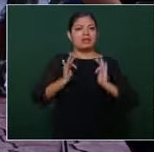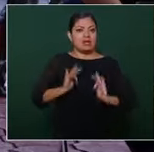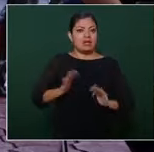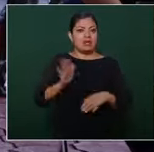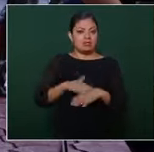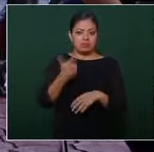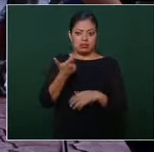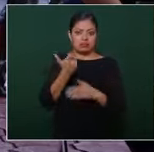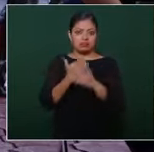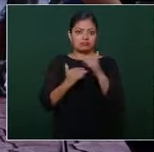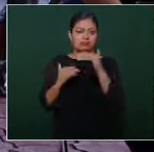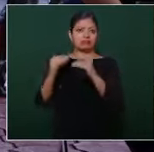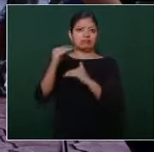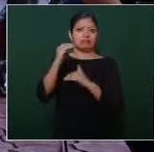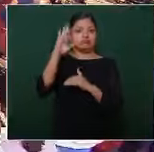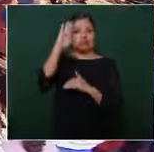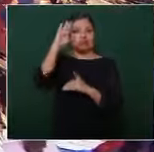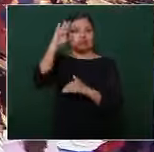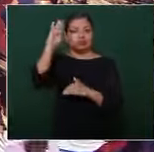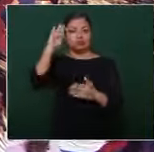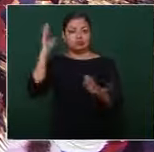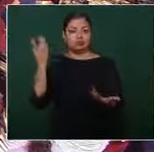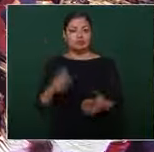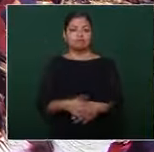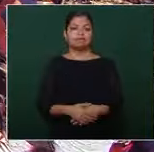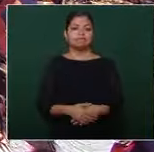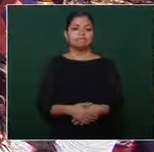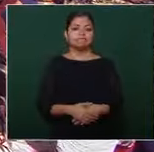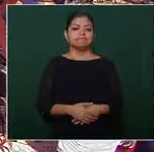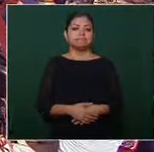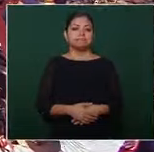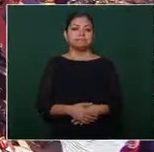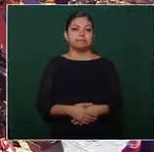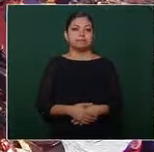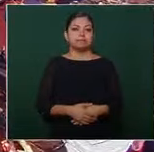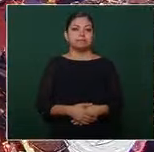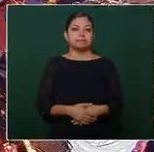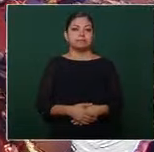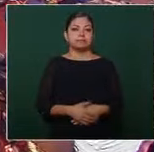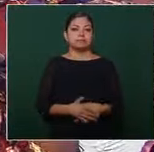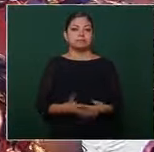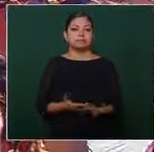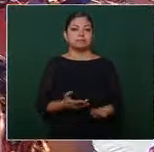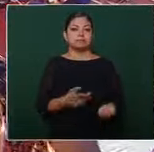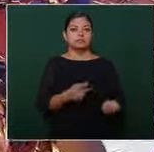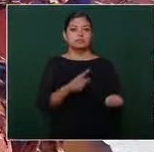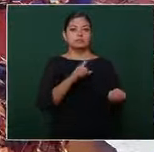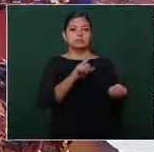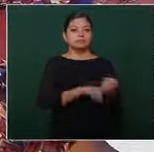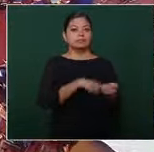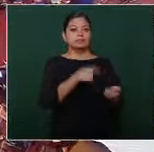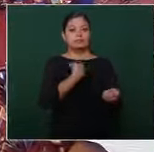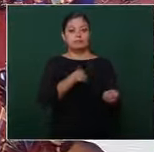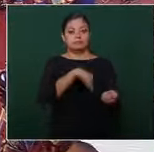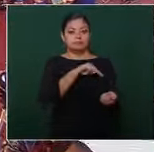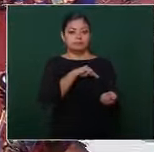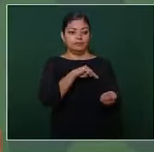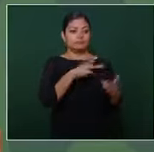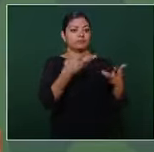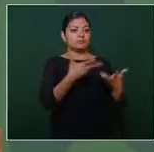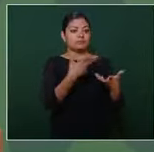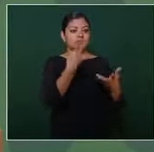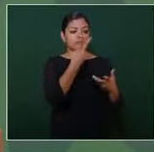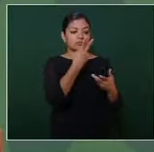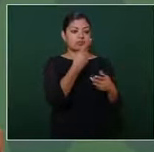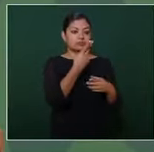esta inflación desmedida? bueno que este estamos haciendo dos cosas